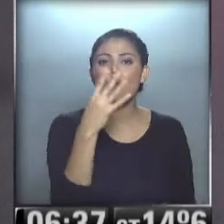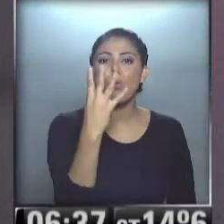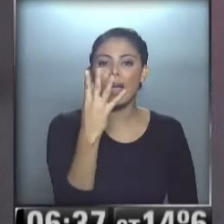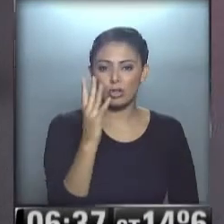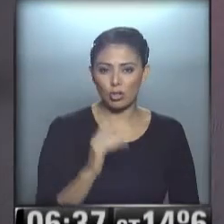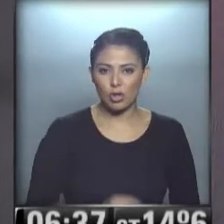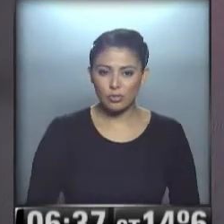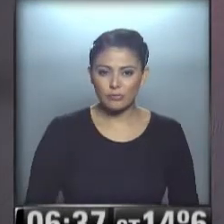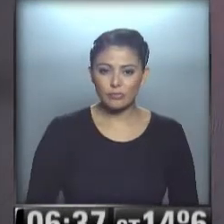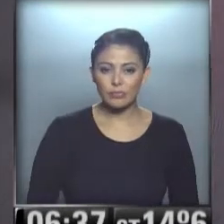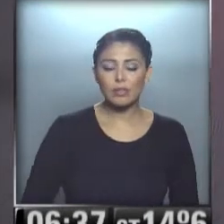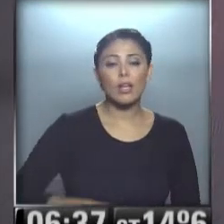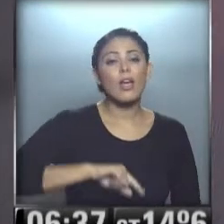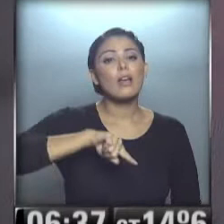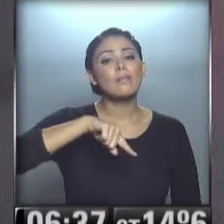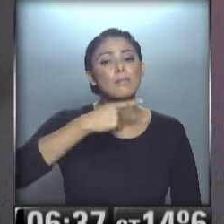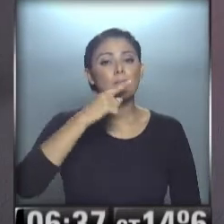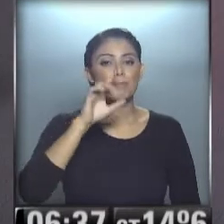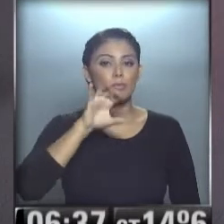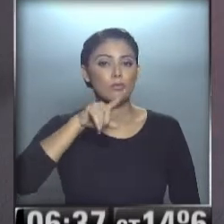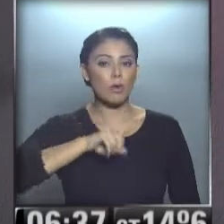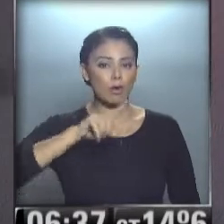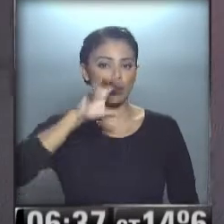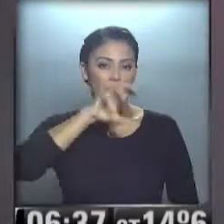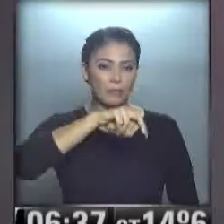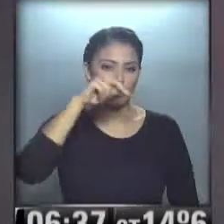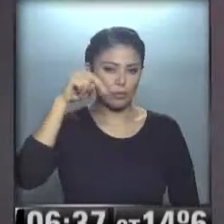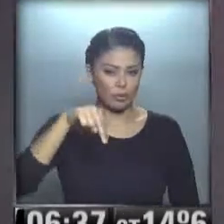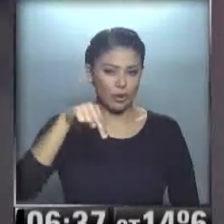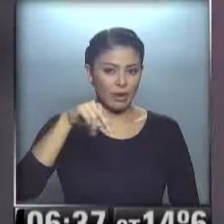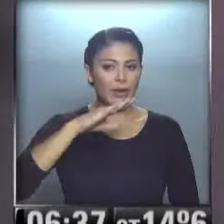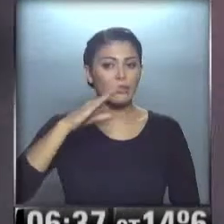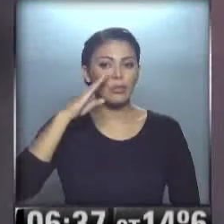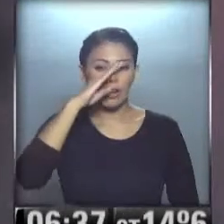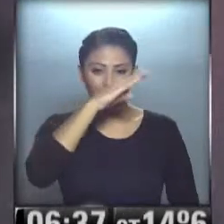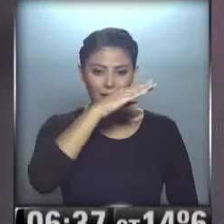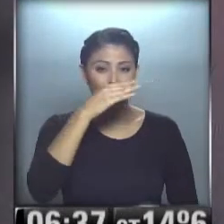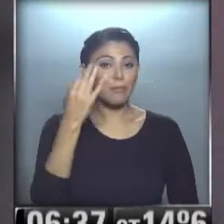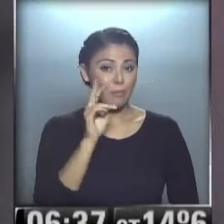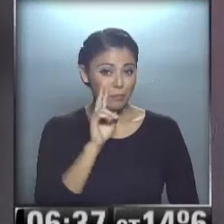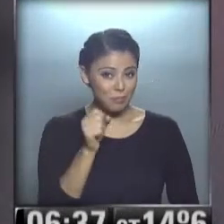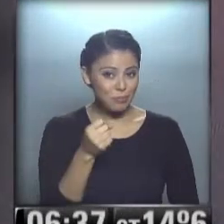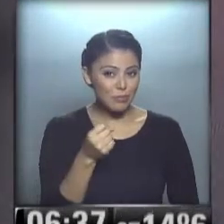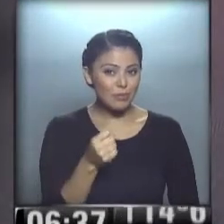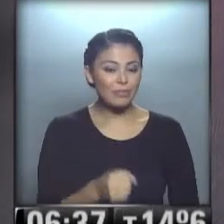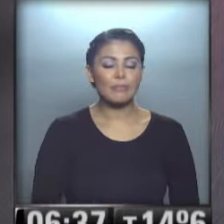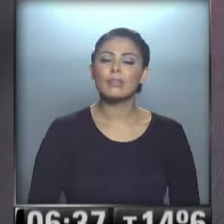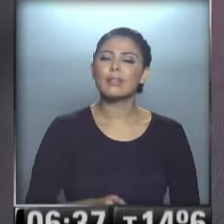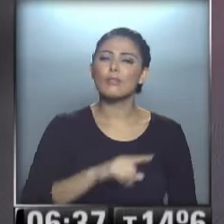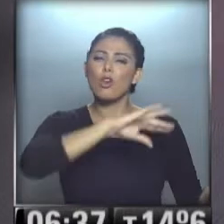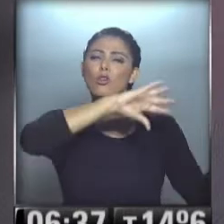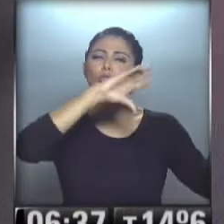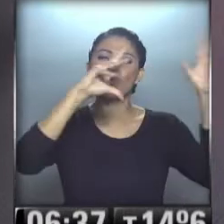graditos. ...en el norte de la Patagonia... ...allí lo vemos... ...mucha